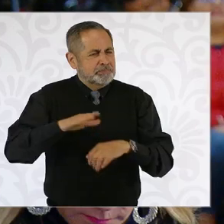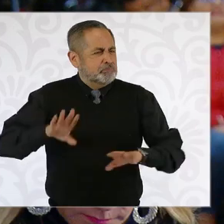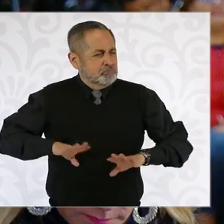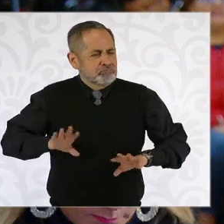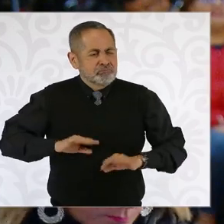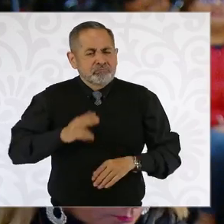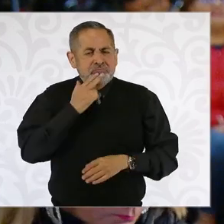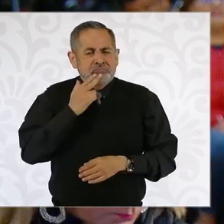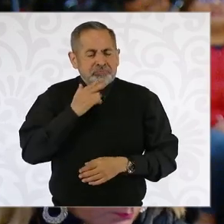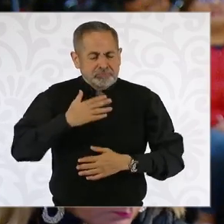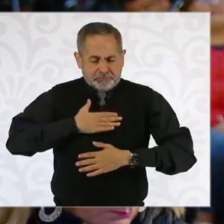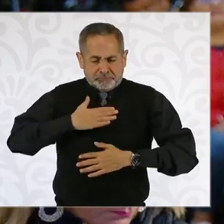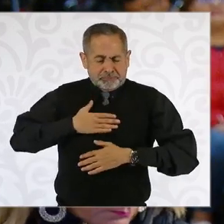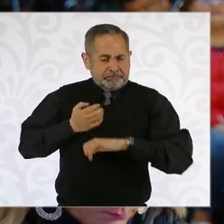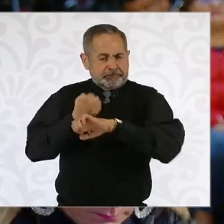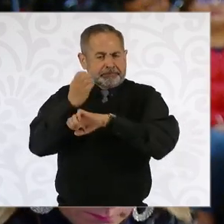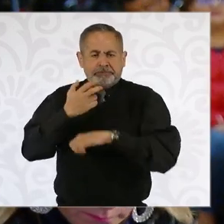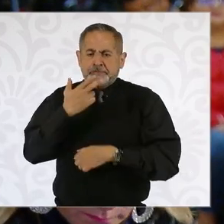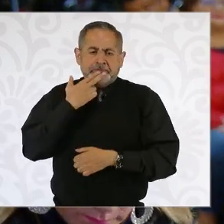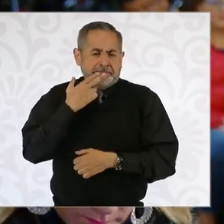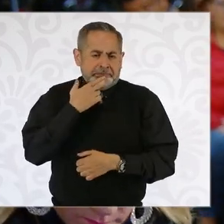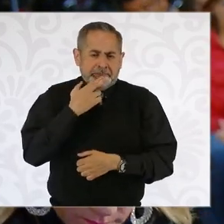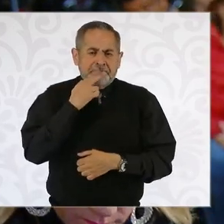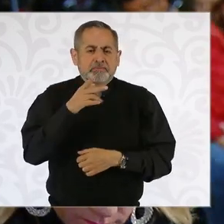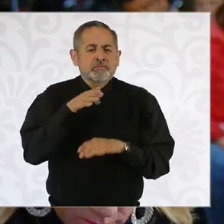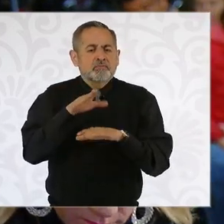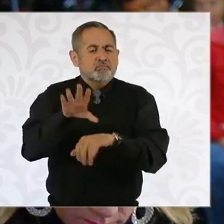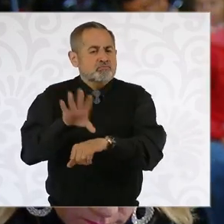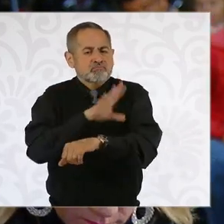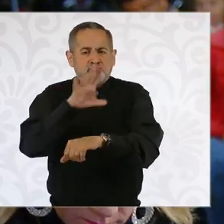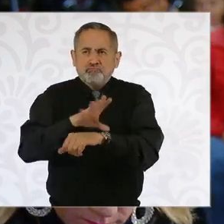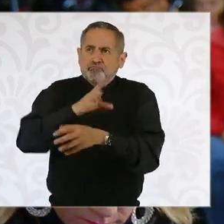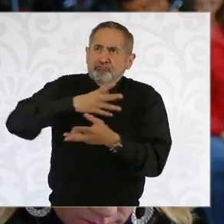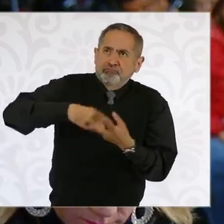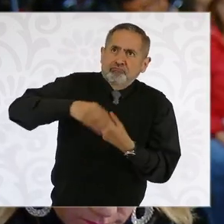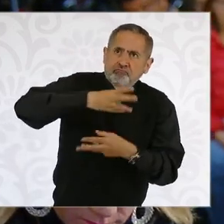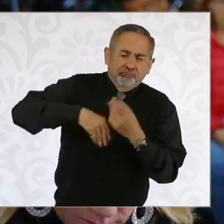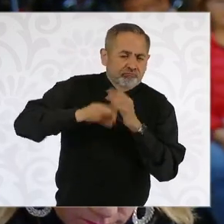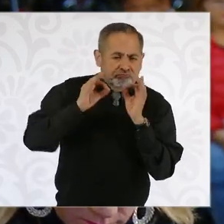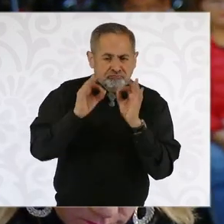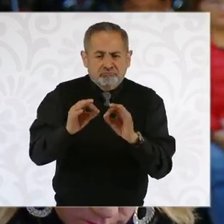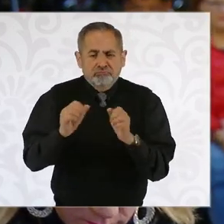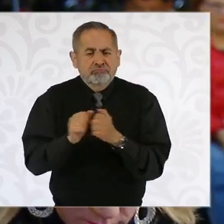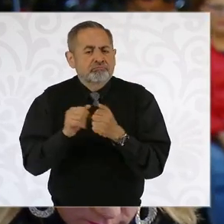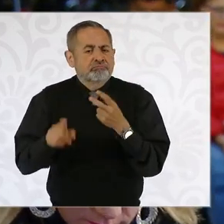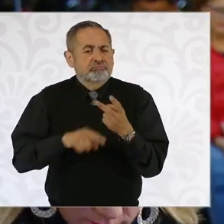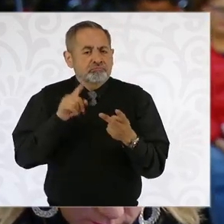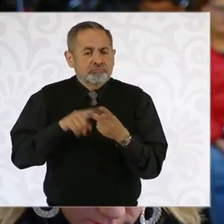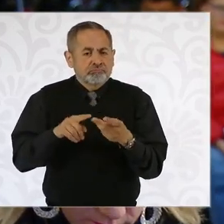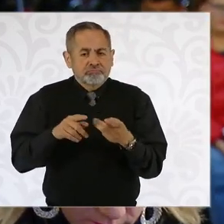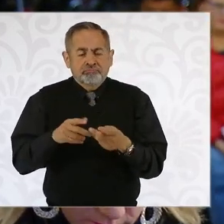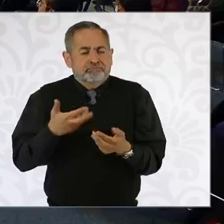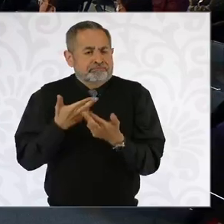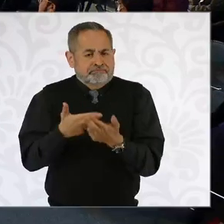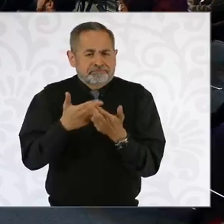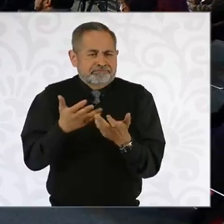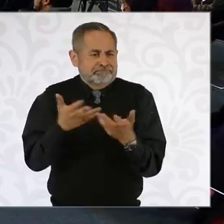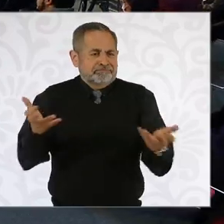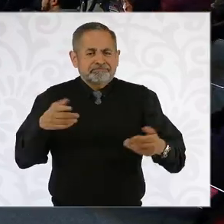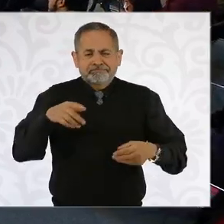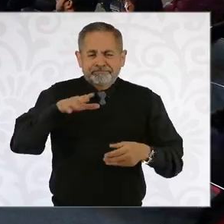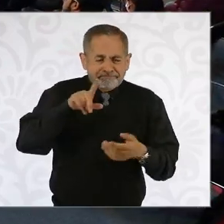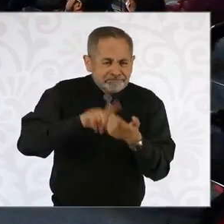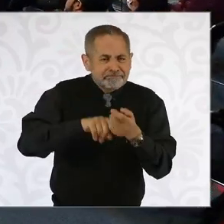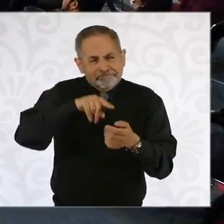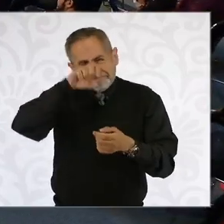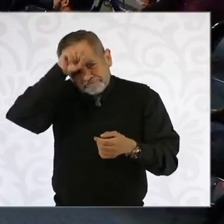competitivas que tiene mi estado, sobre todo en el tema de energías renovables, el tema que tiene también con la amplia disponibilidad de recursos minerales, recursos